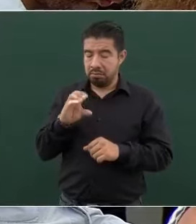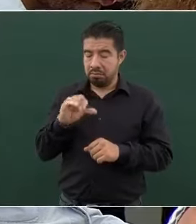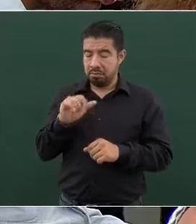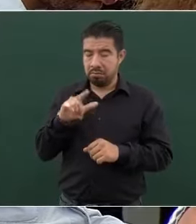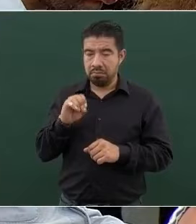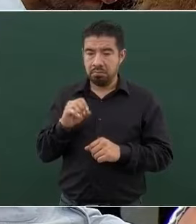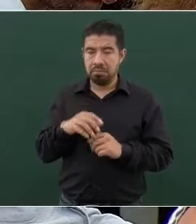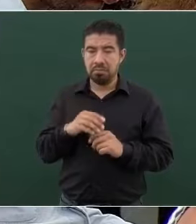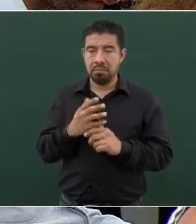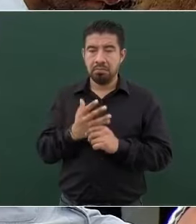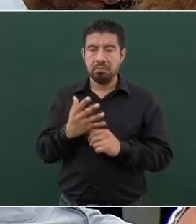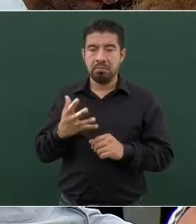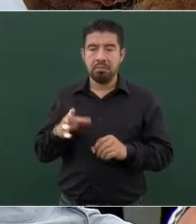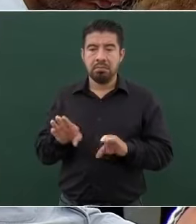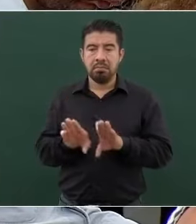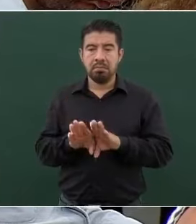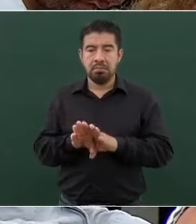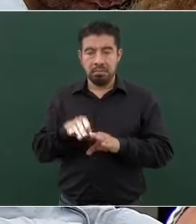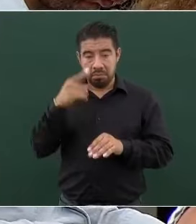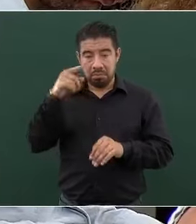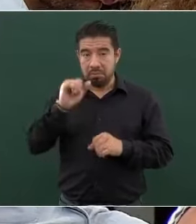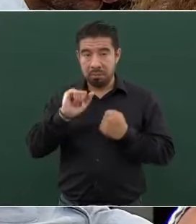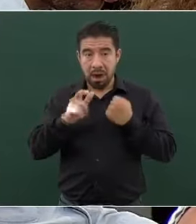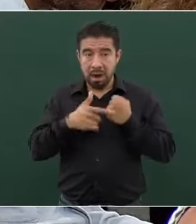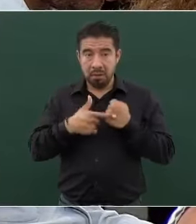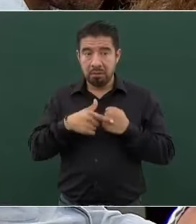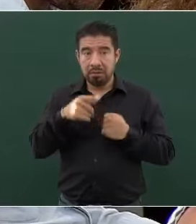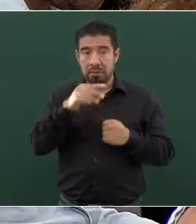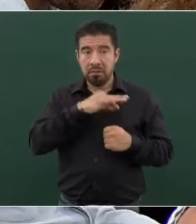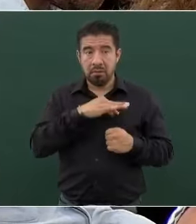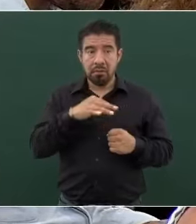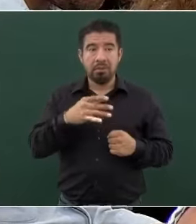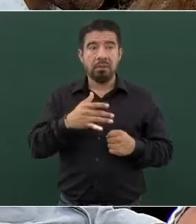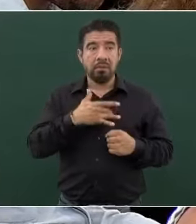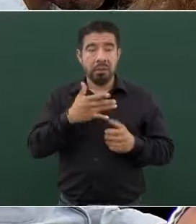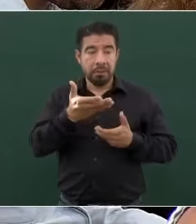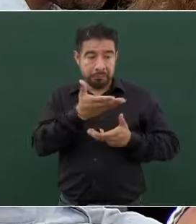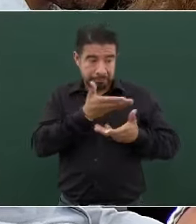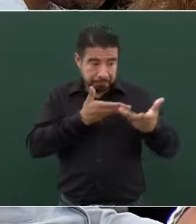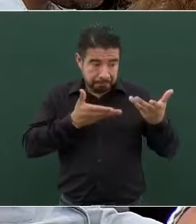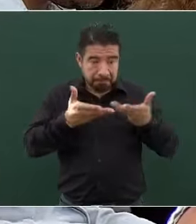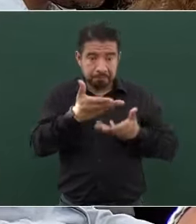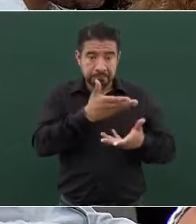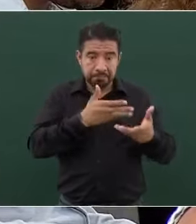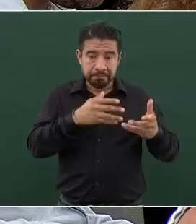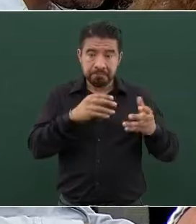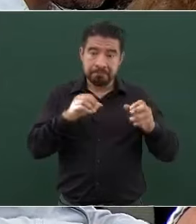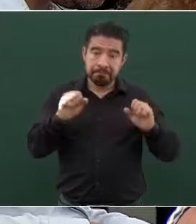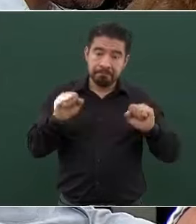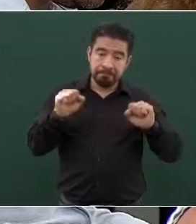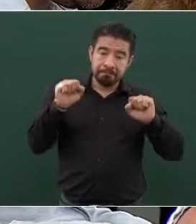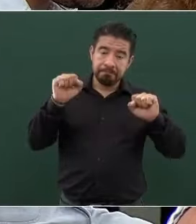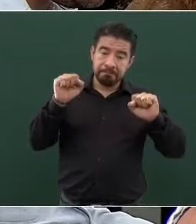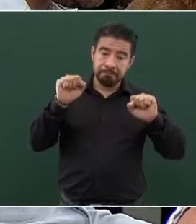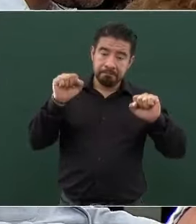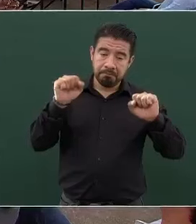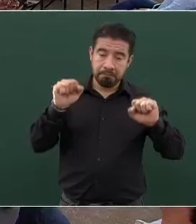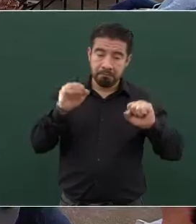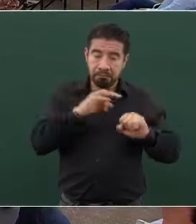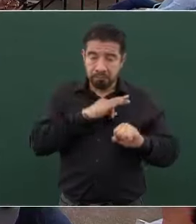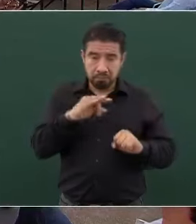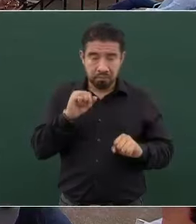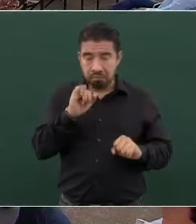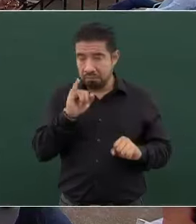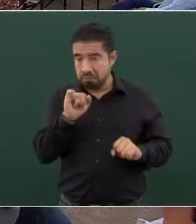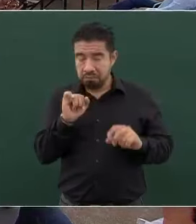la María Rosa. ¿Si usted ve posibilidades de que puedan convivir las dos manifestaciones de algún modo? Yo creo que sí,